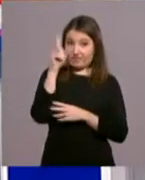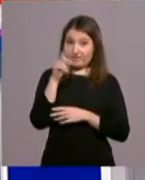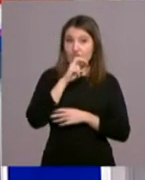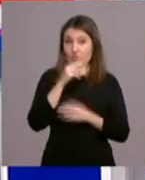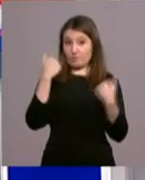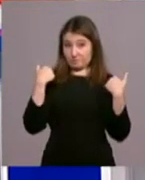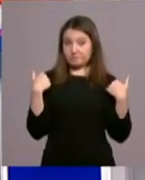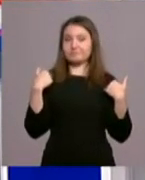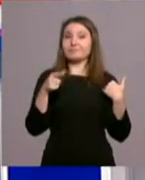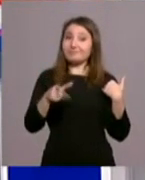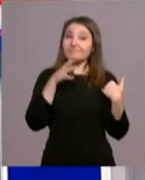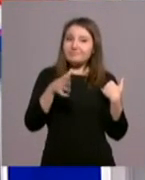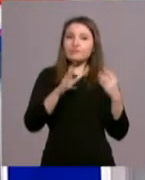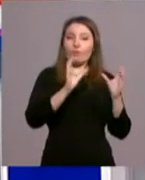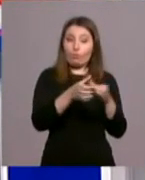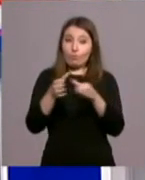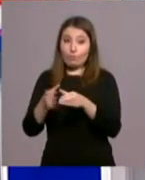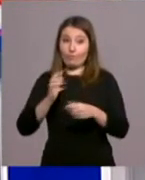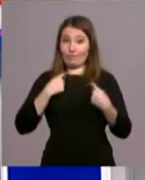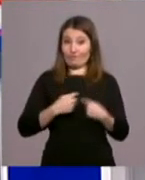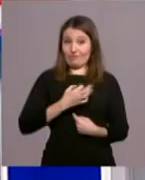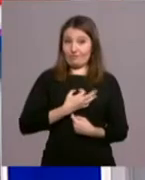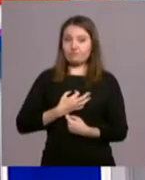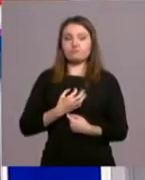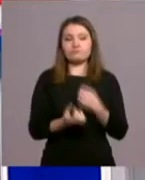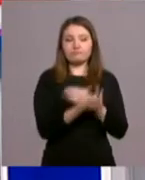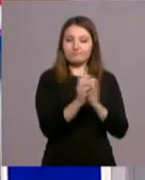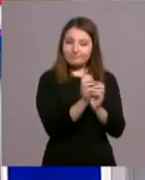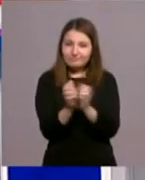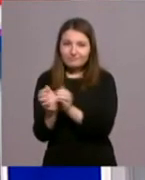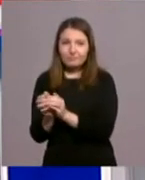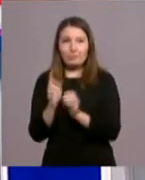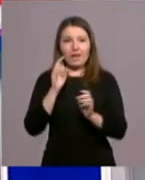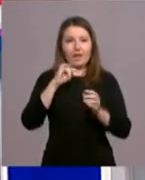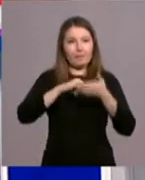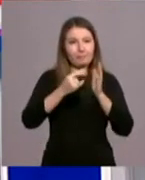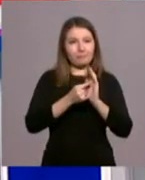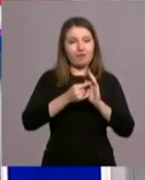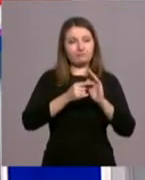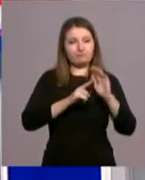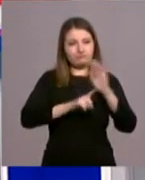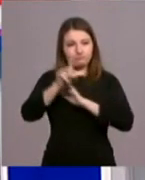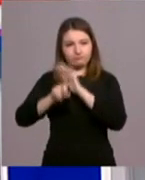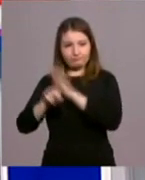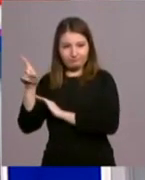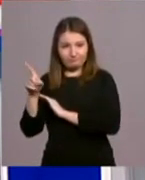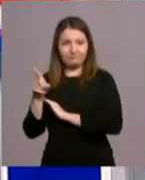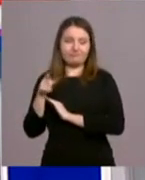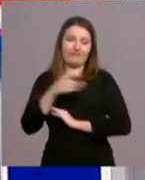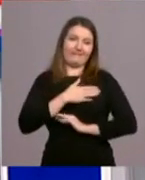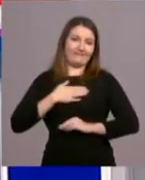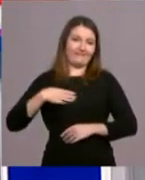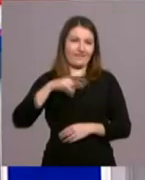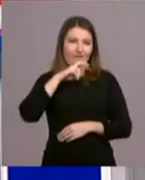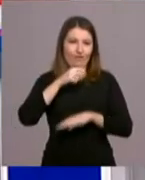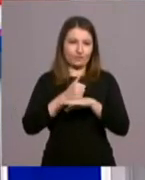las hermandades se han preocupado de formar grupos para desarrollar este plan de evangelización que pide el señor